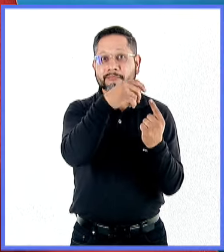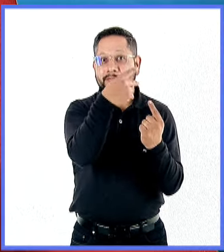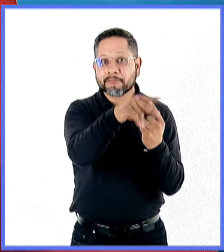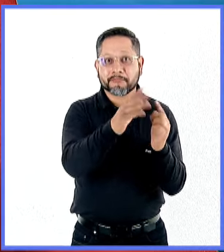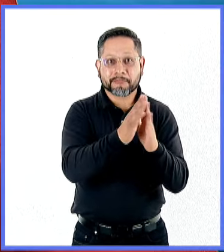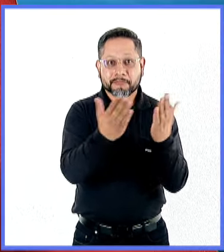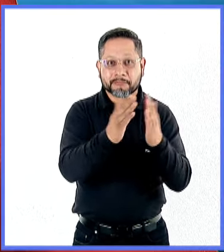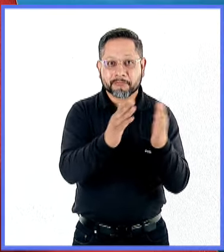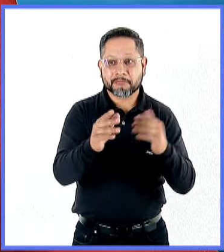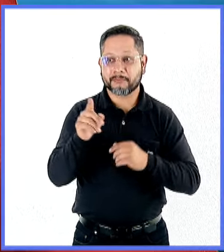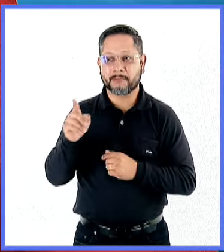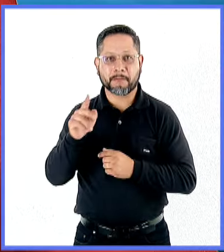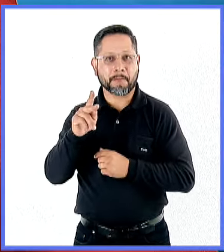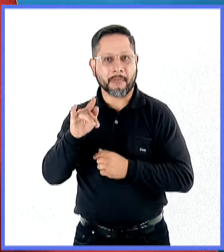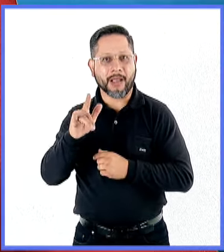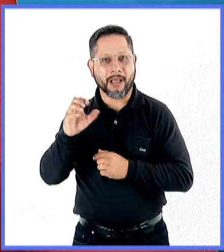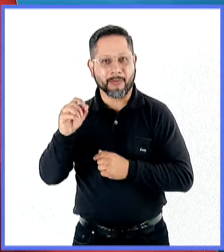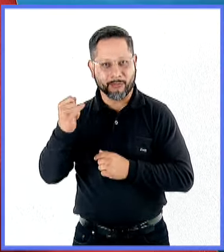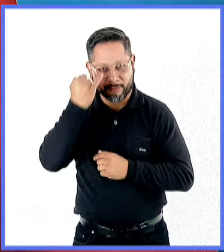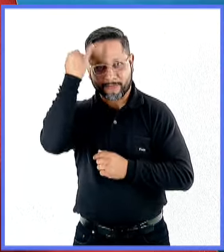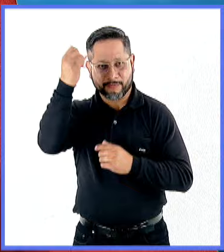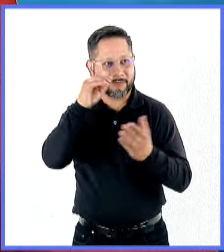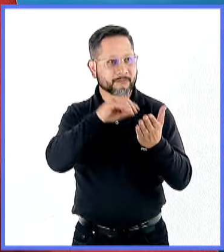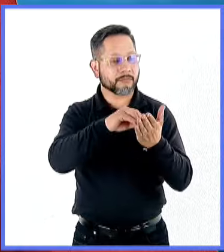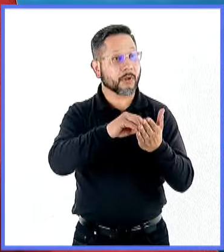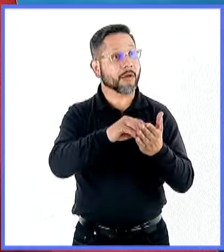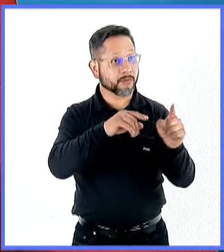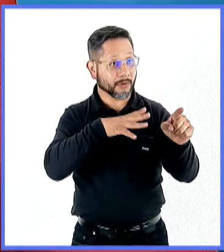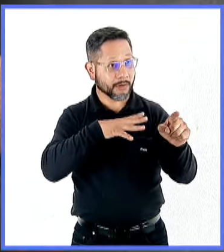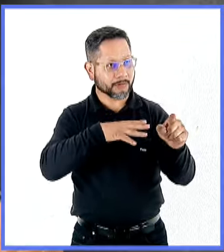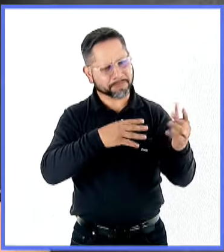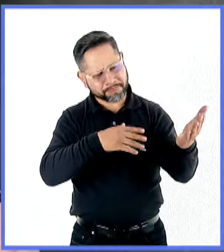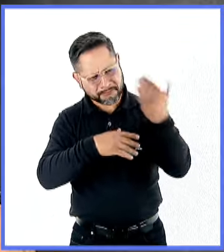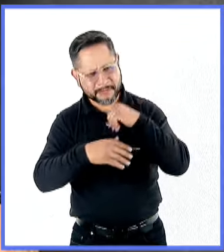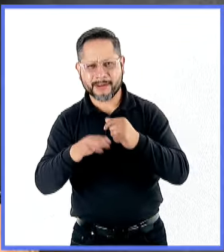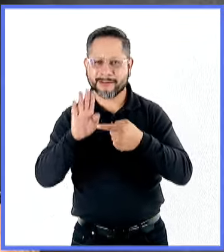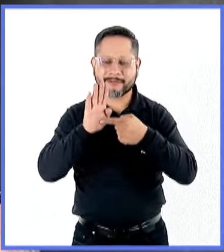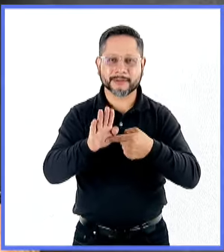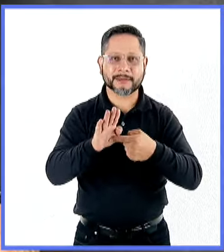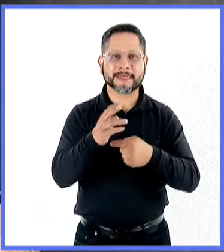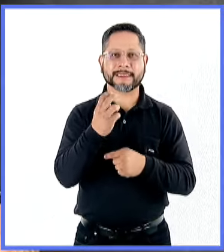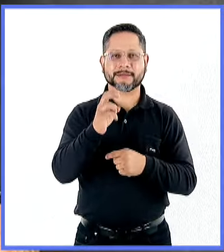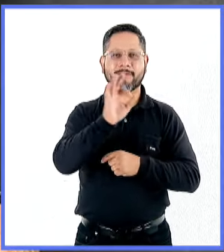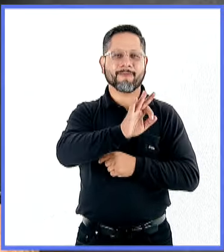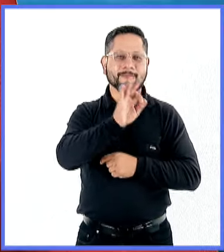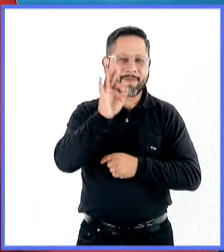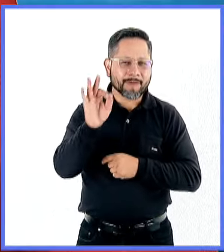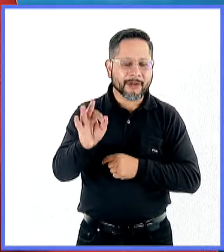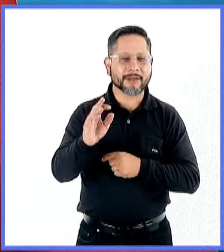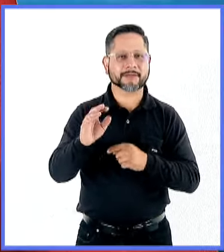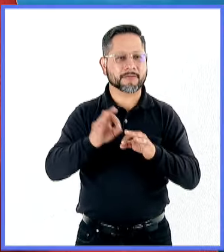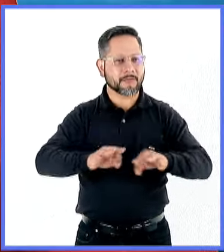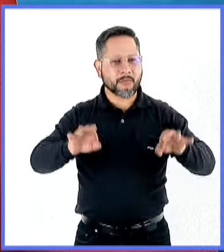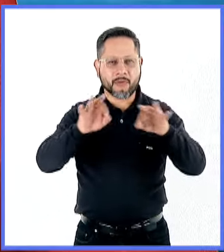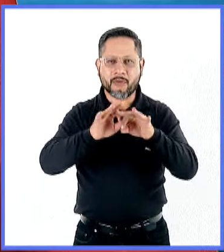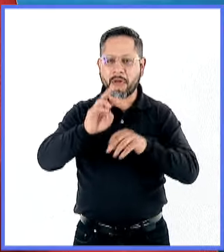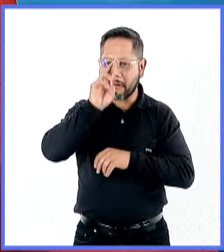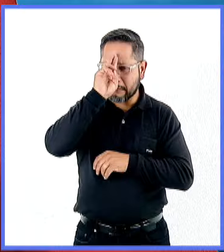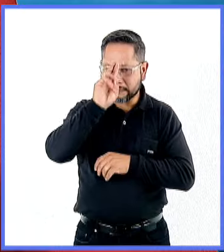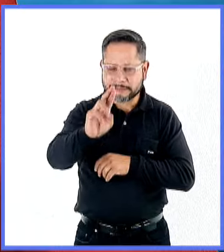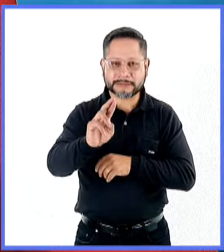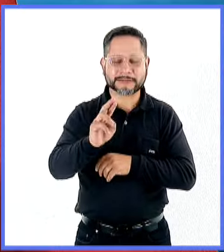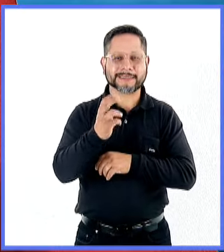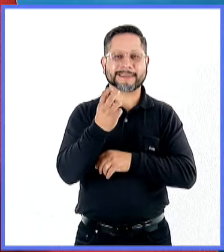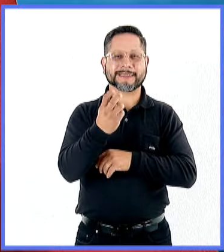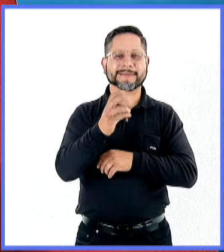Casanova. Y entonces, oye, pues es el momento, vamos a presentarlo ahí, ¿verdad? Y todas estas efemérides, homenajes, reconocimientos, se vuelven un